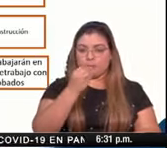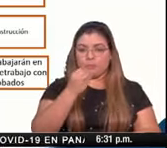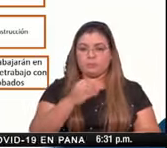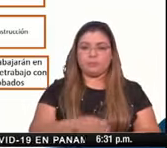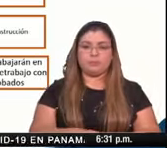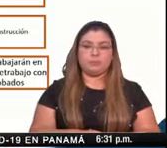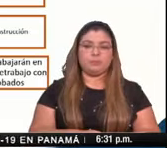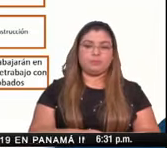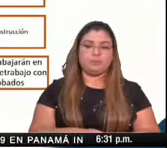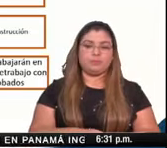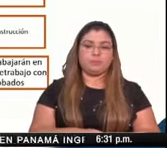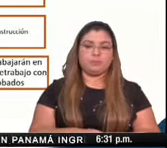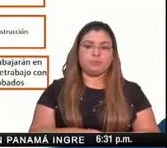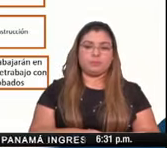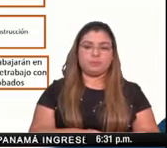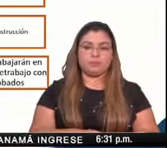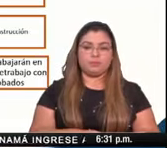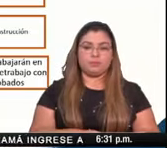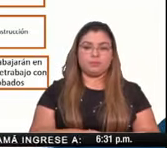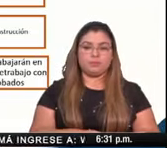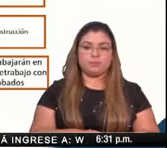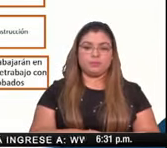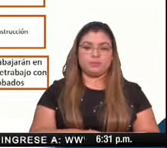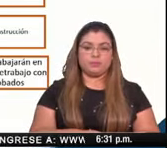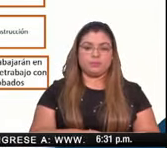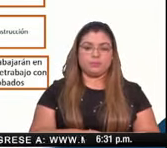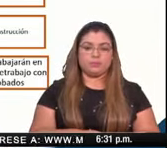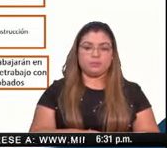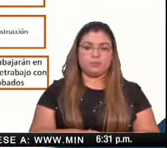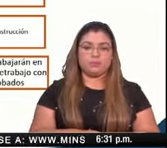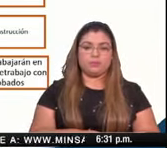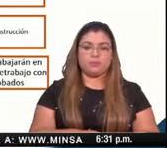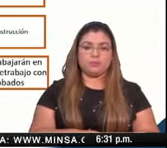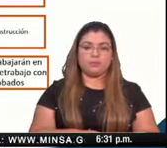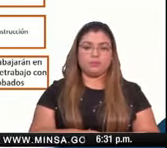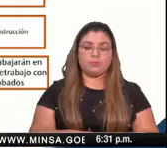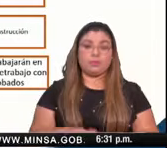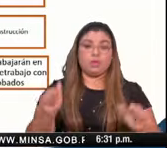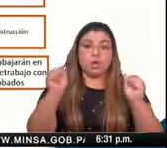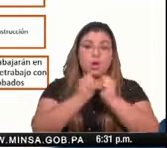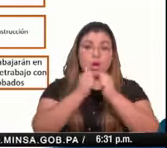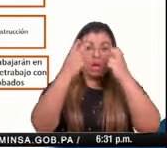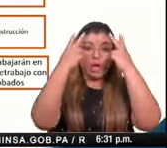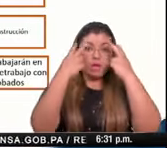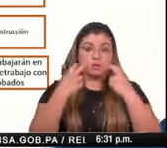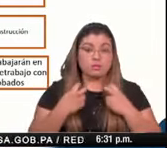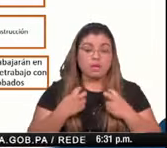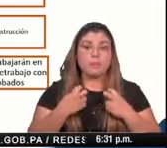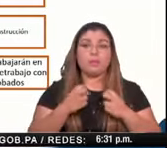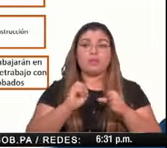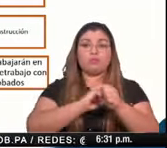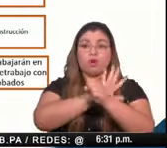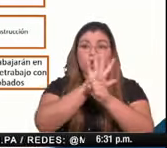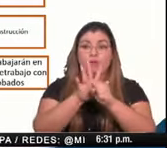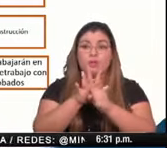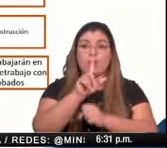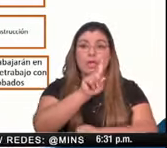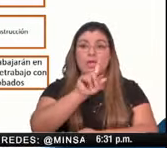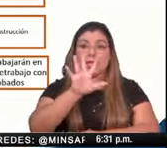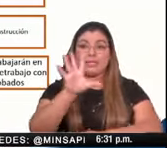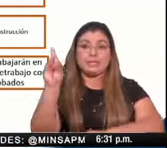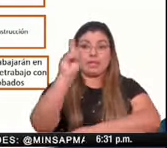entrega domicilio o delivery con pruebas cada 15 días para los motorizados